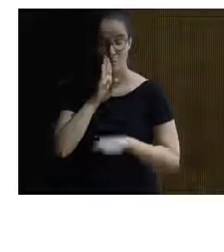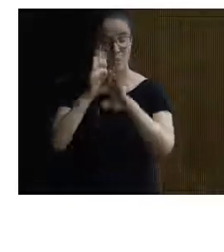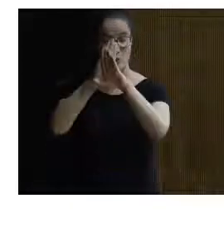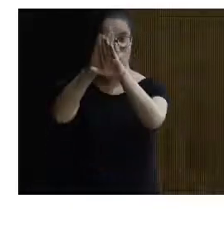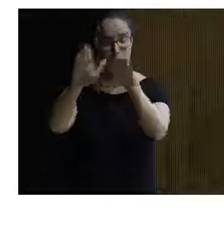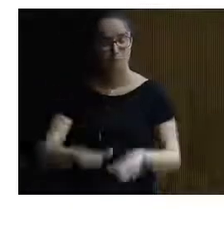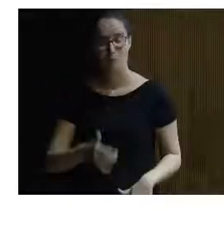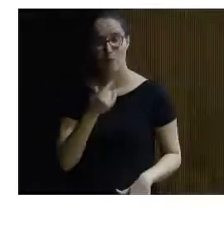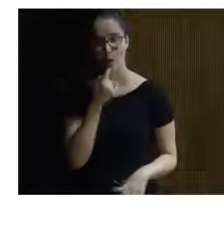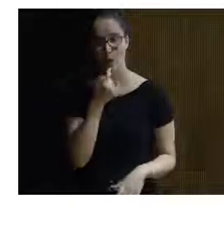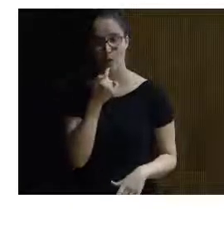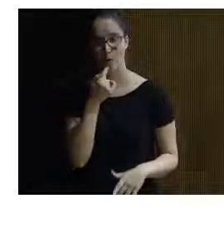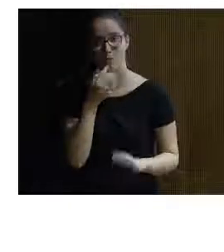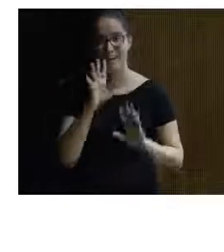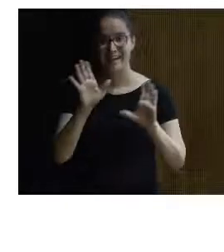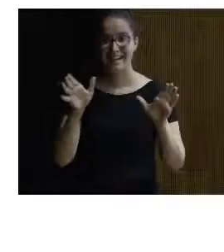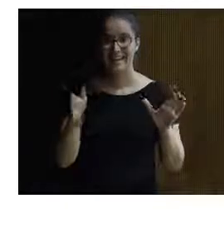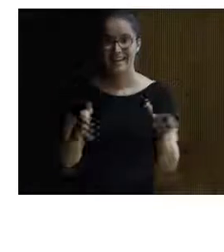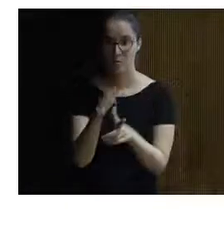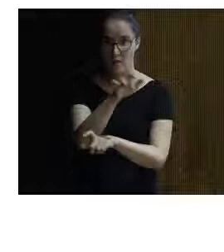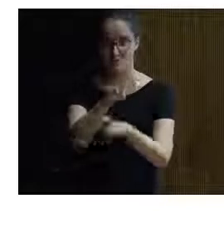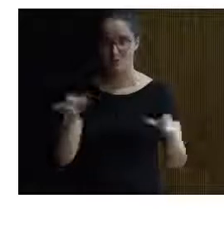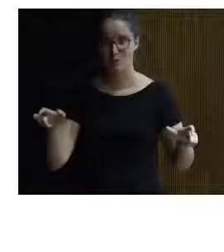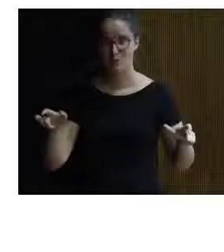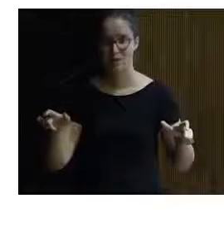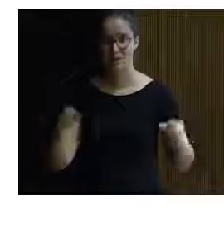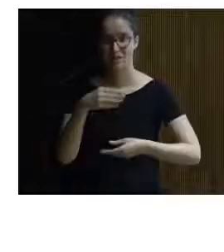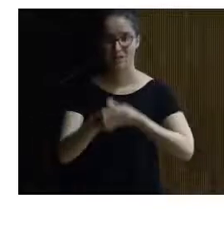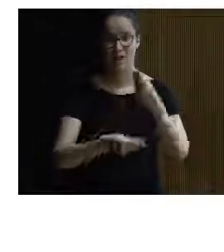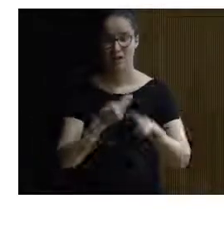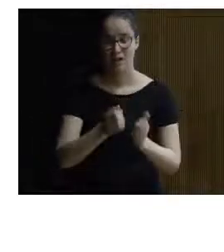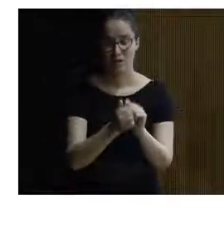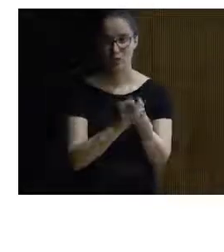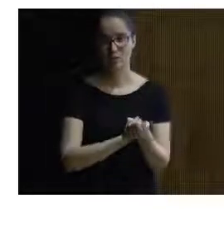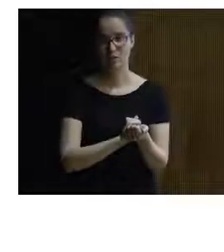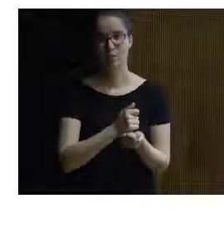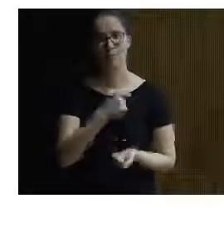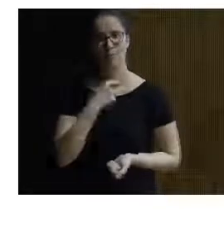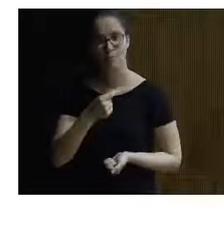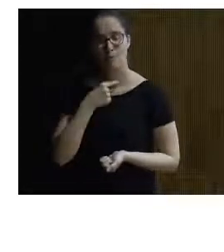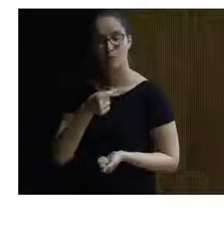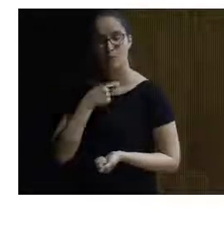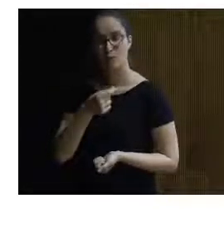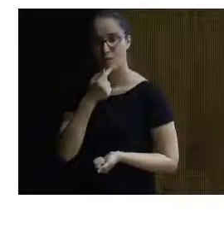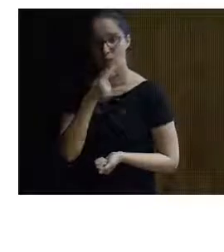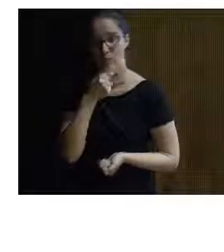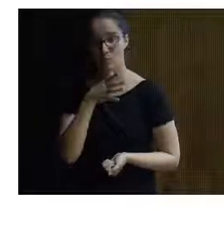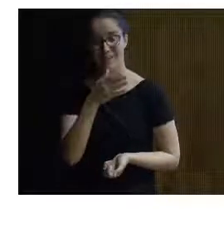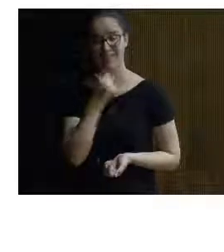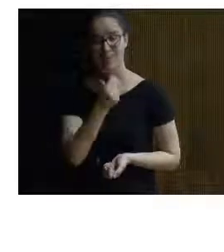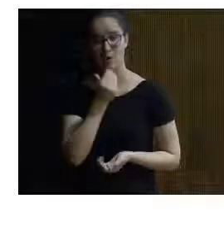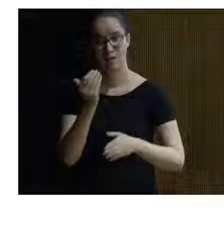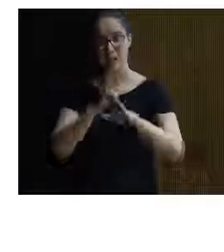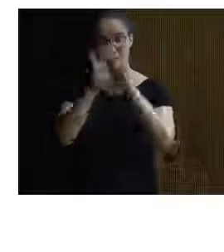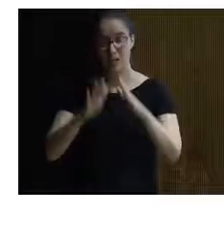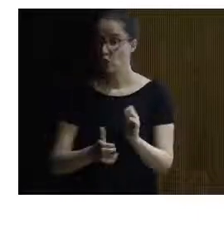último comentar un poco el equipo de personas que realiza la réplica siempre me gusta decirlo porque es algo al